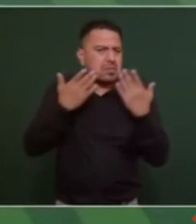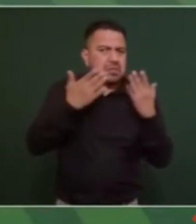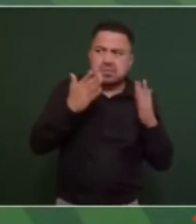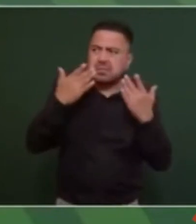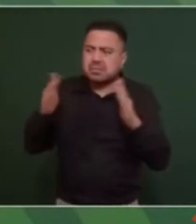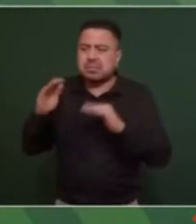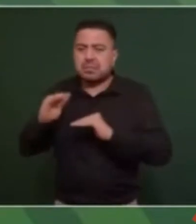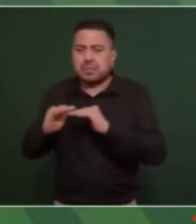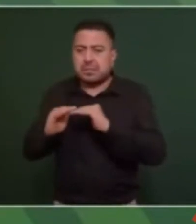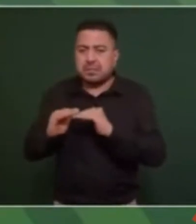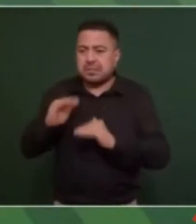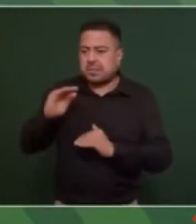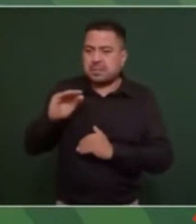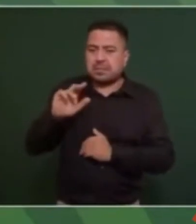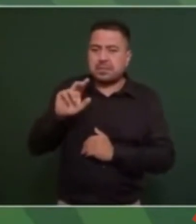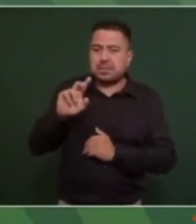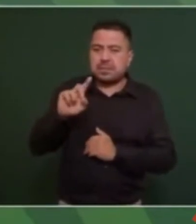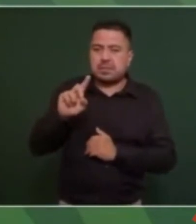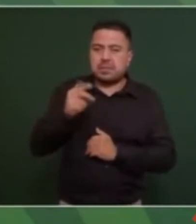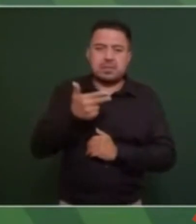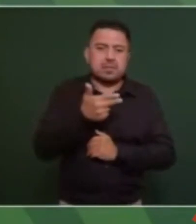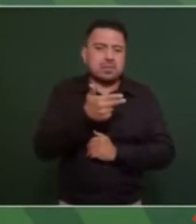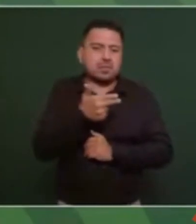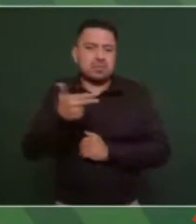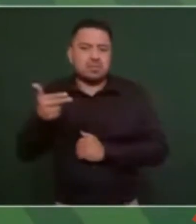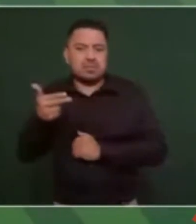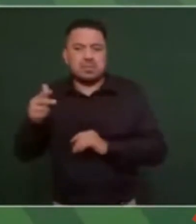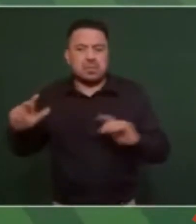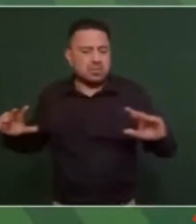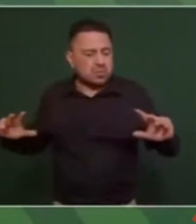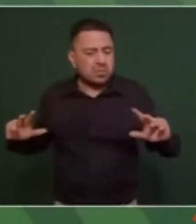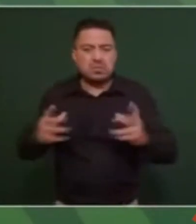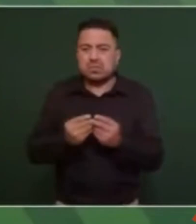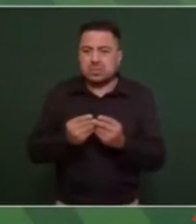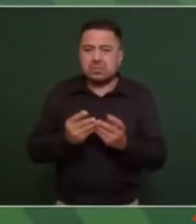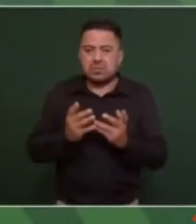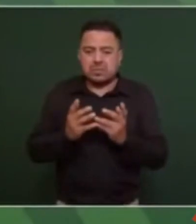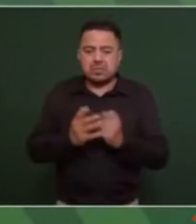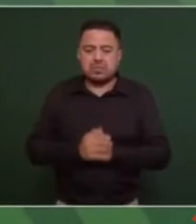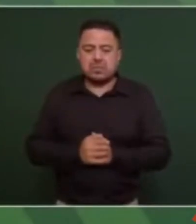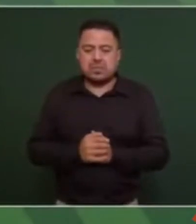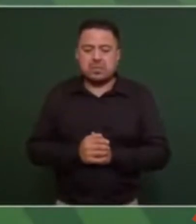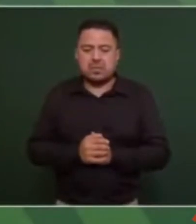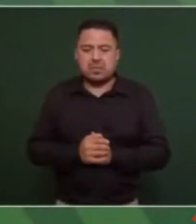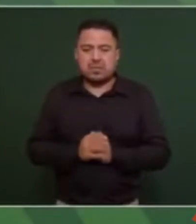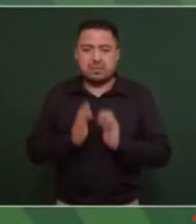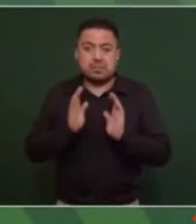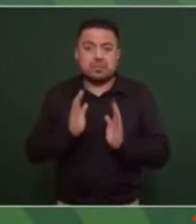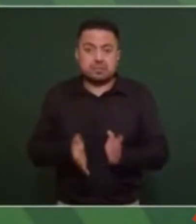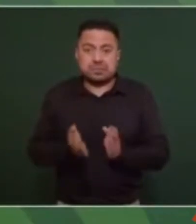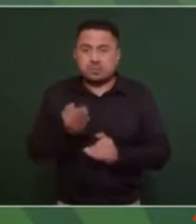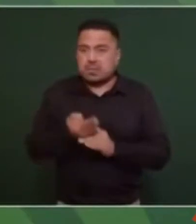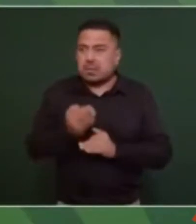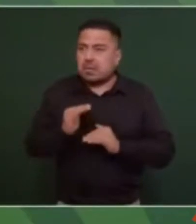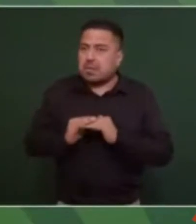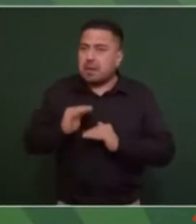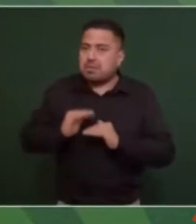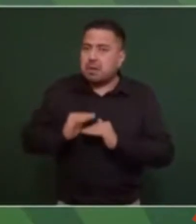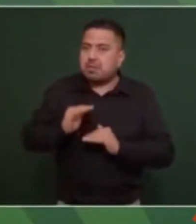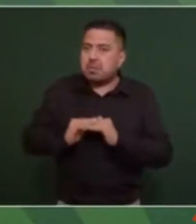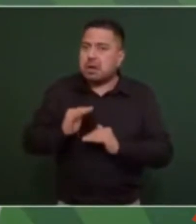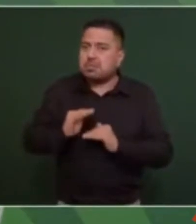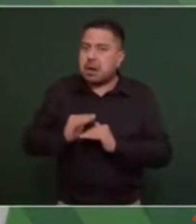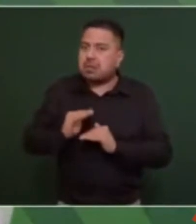de 30 hoteles eh ya se están sumando cada vez más